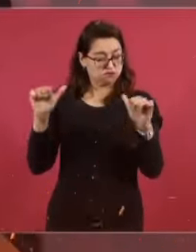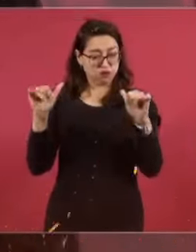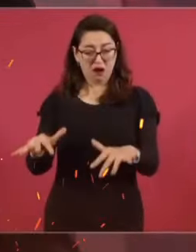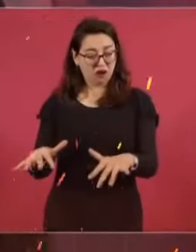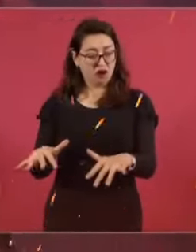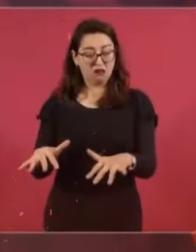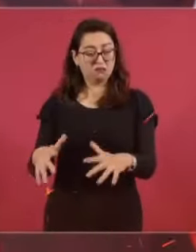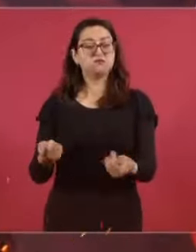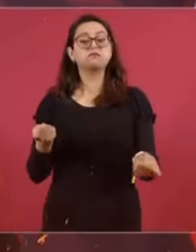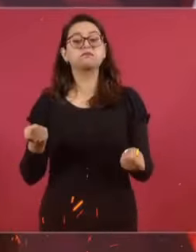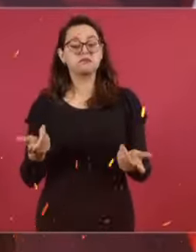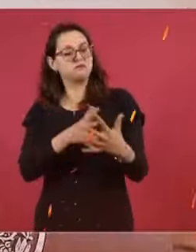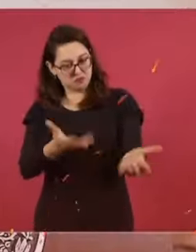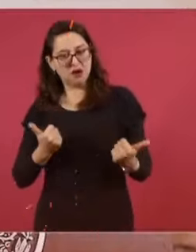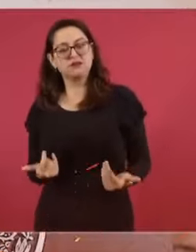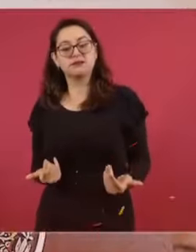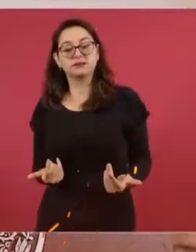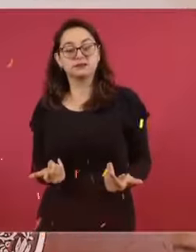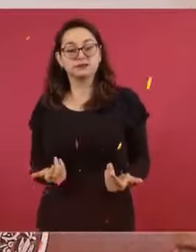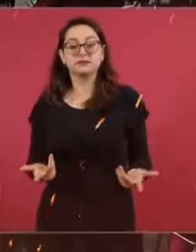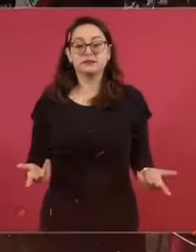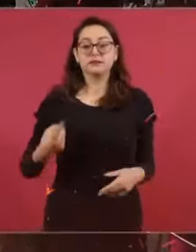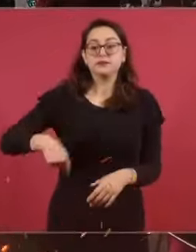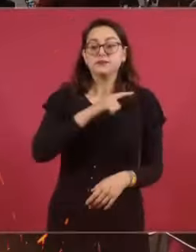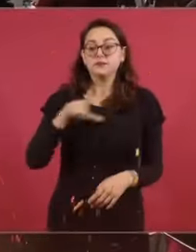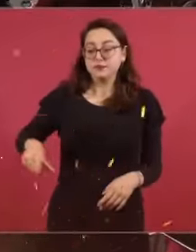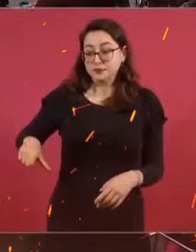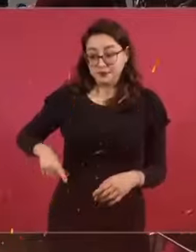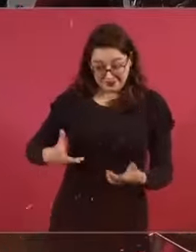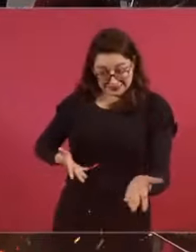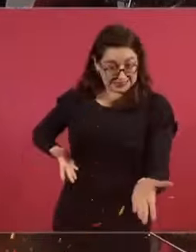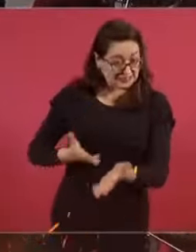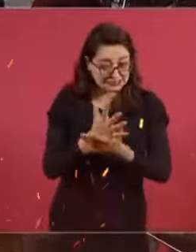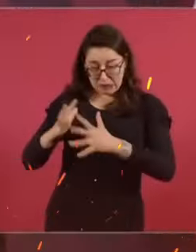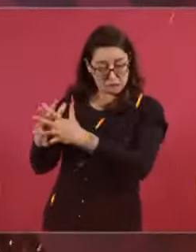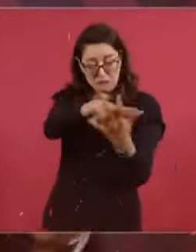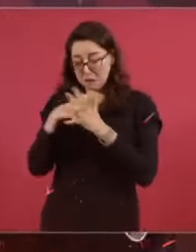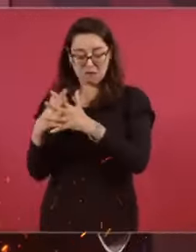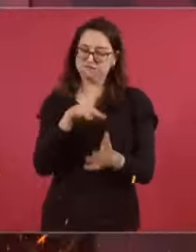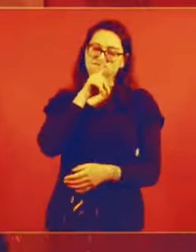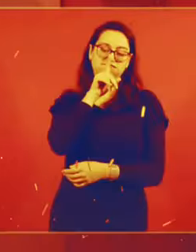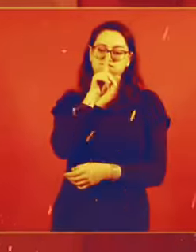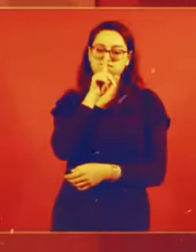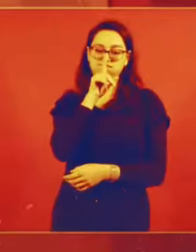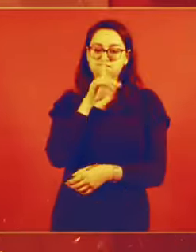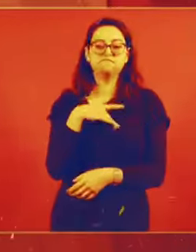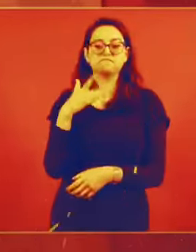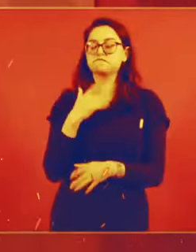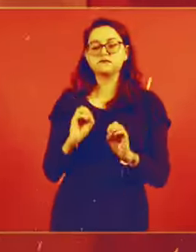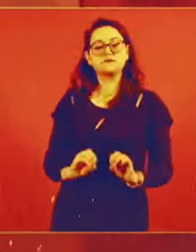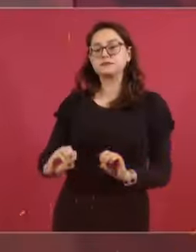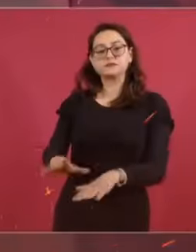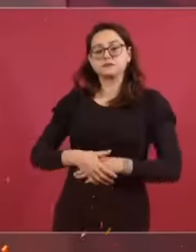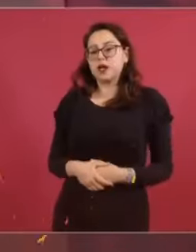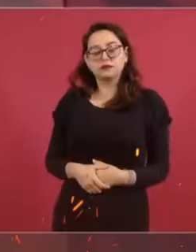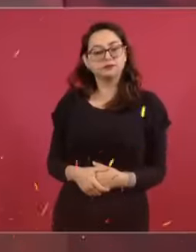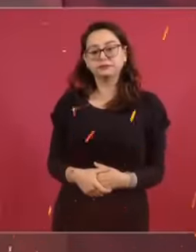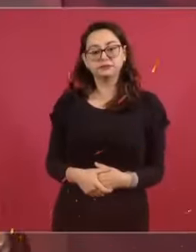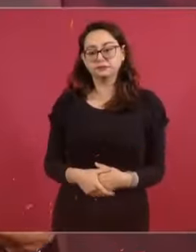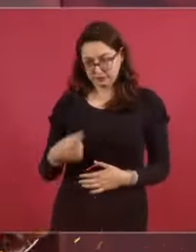buscando un enfrentamiento. Y lo que hicimos fue no caer en la provocación.